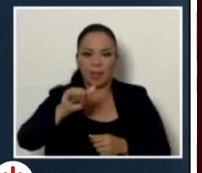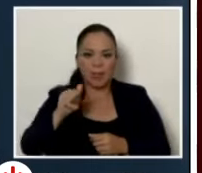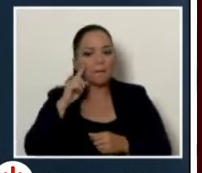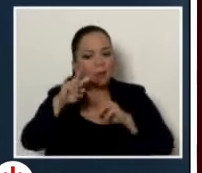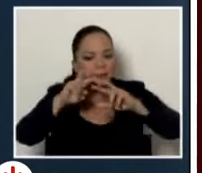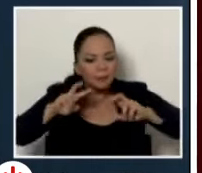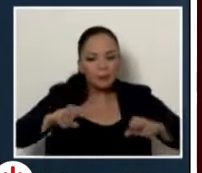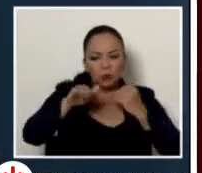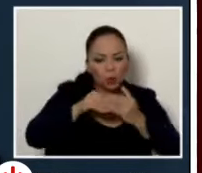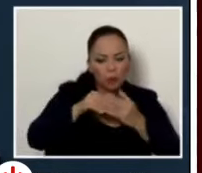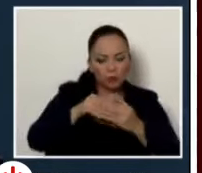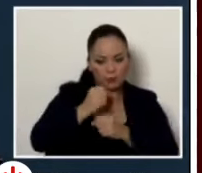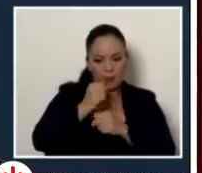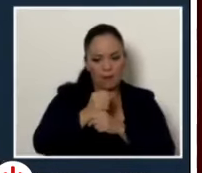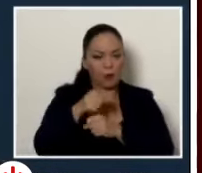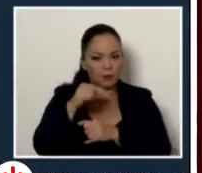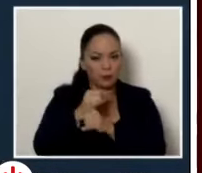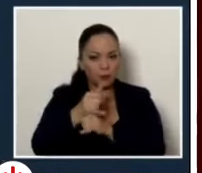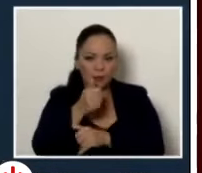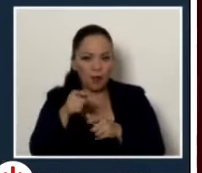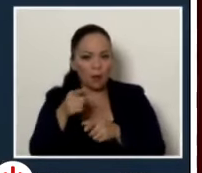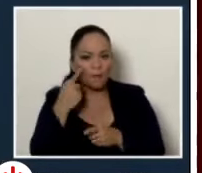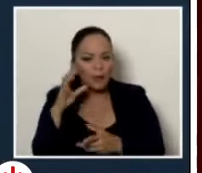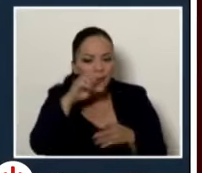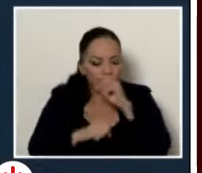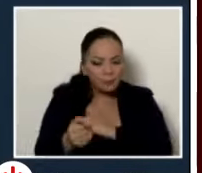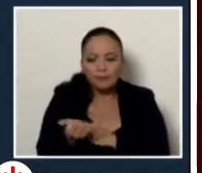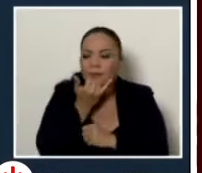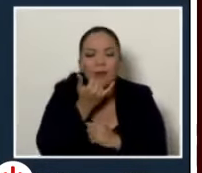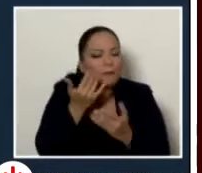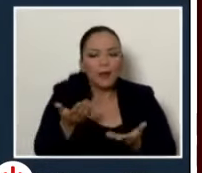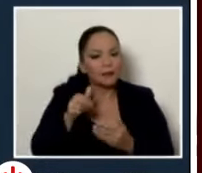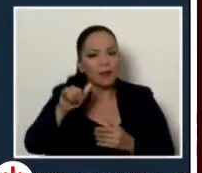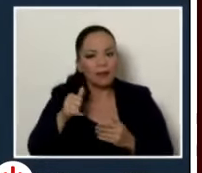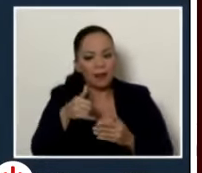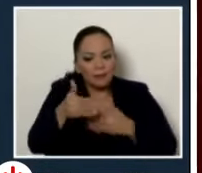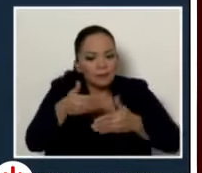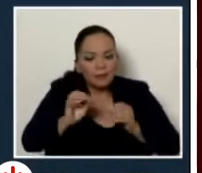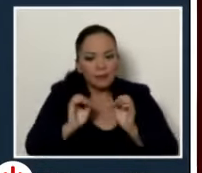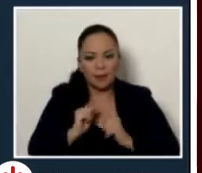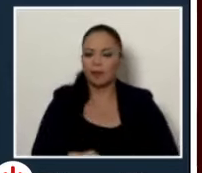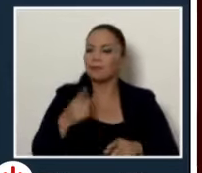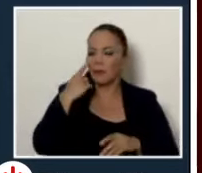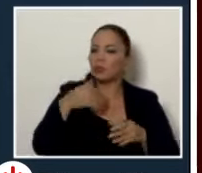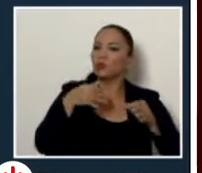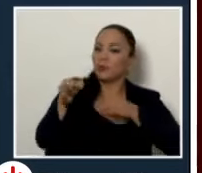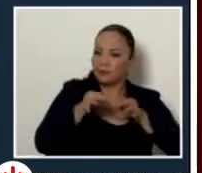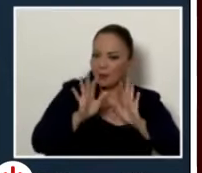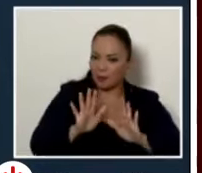la gestión de la AIA para poder determinar qué es lo que está pasando en la AIA. Y yo quiero en esto explicar con